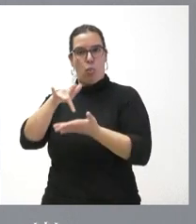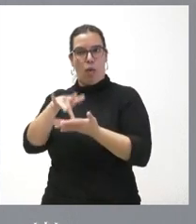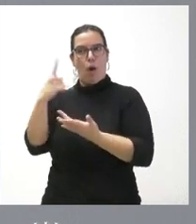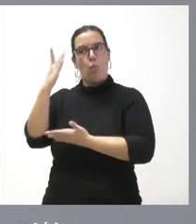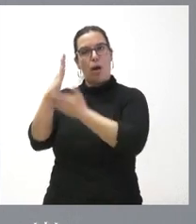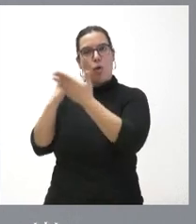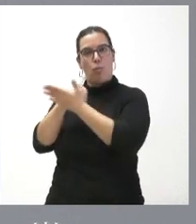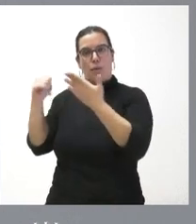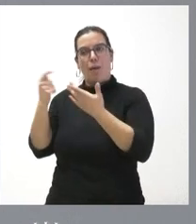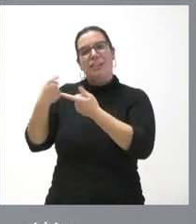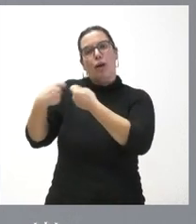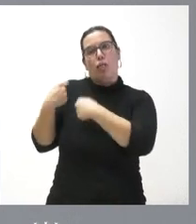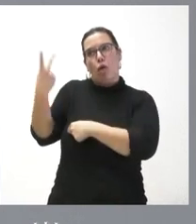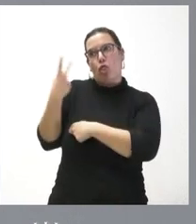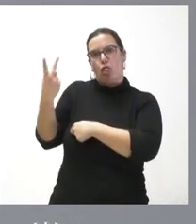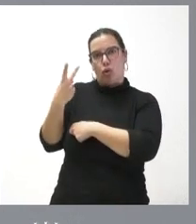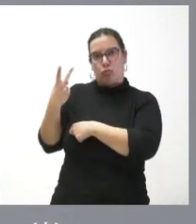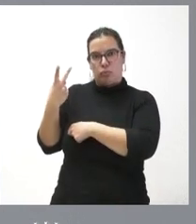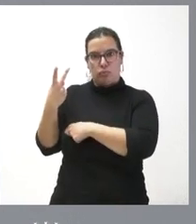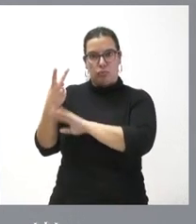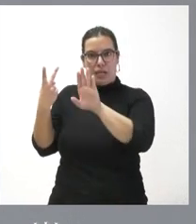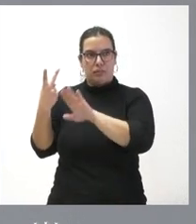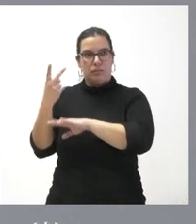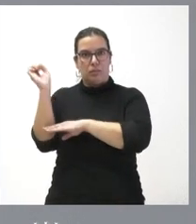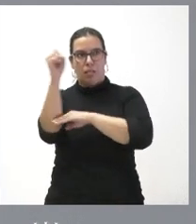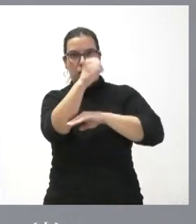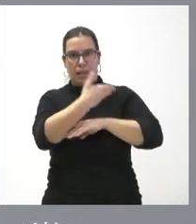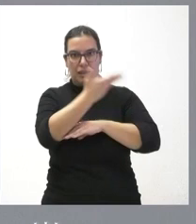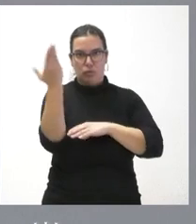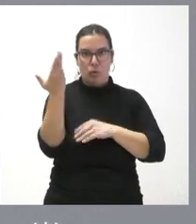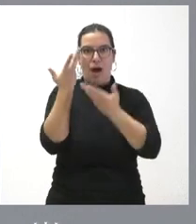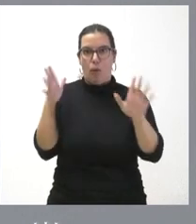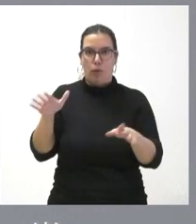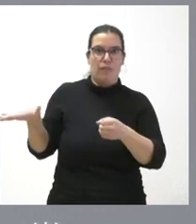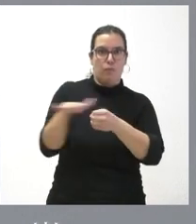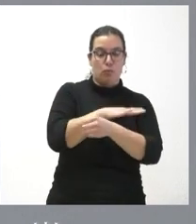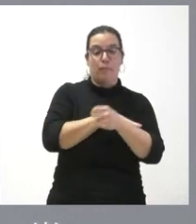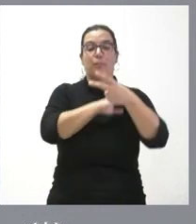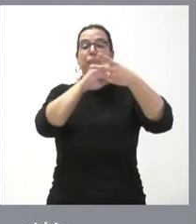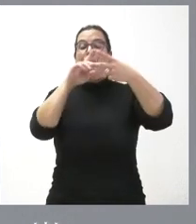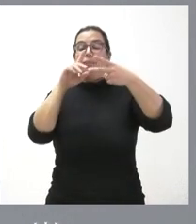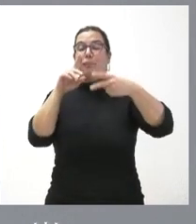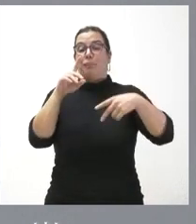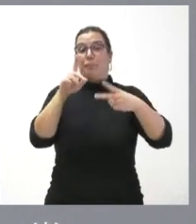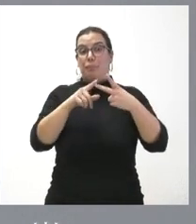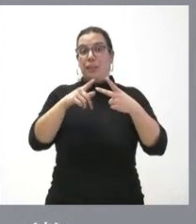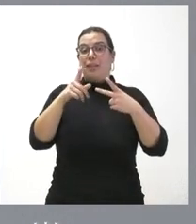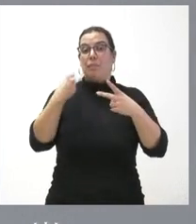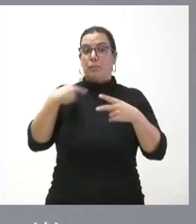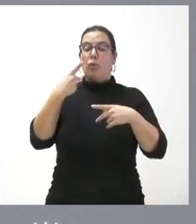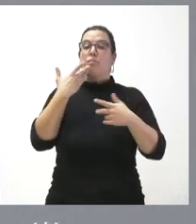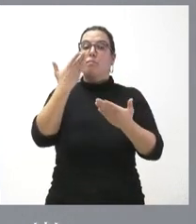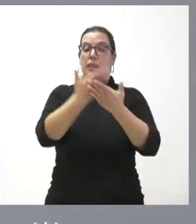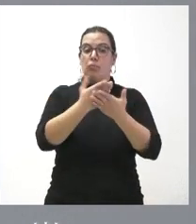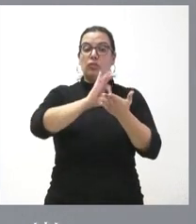y a la negociación bilateral para su extensión al resto en segundo lugar además de pedir este trabajo inicial de los